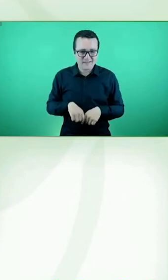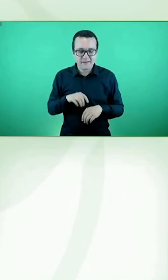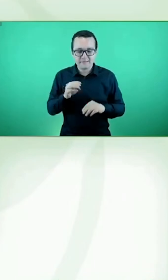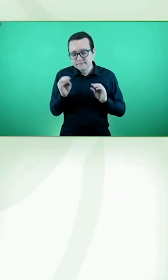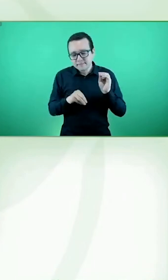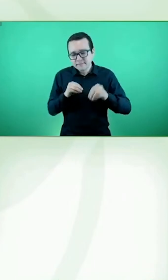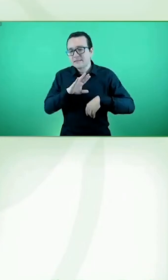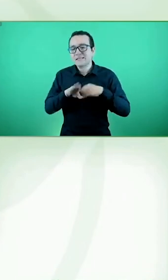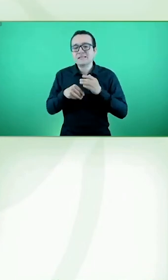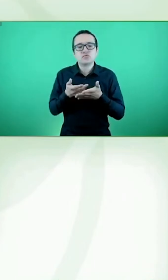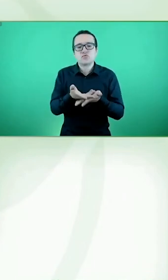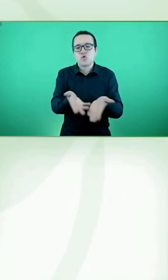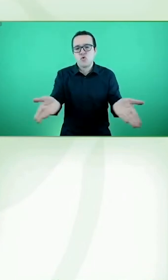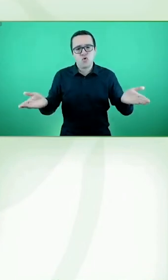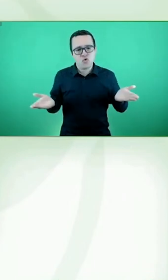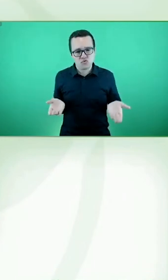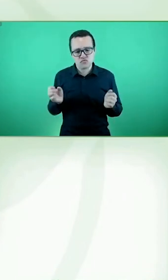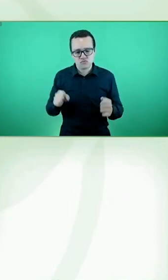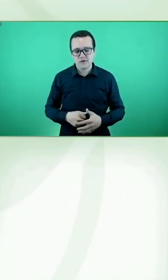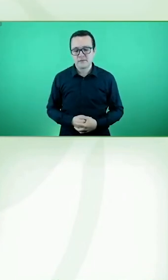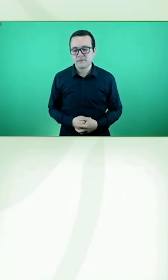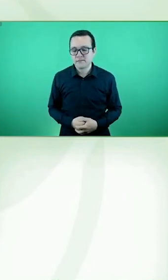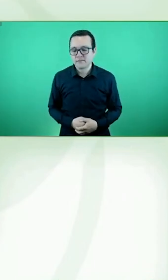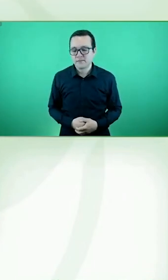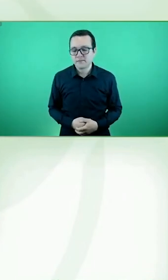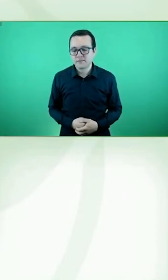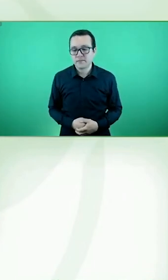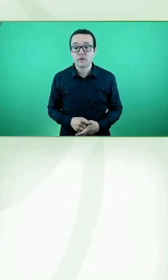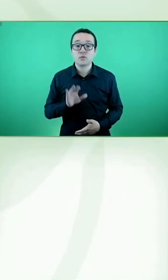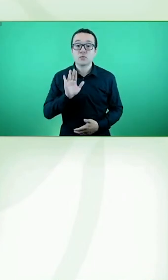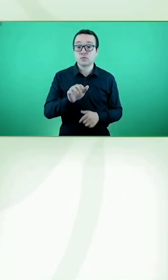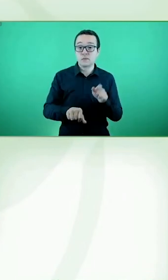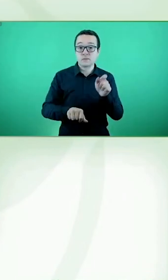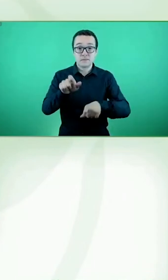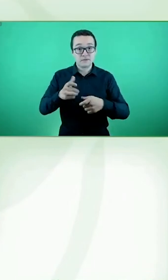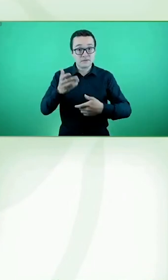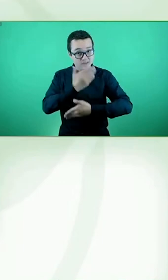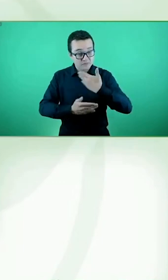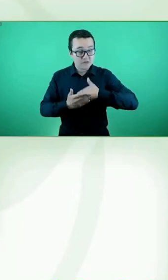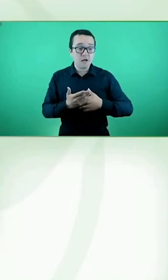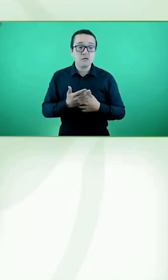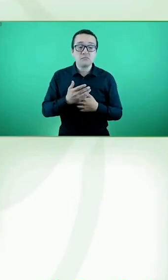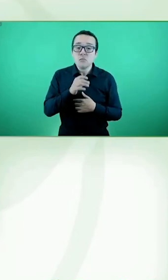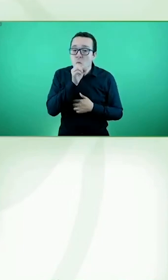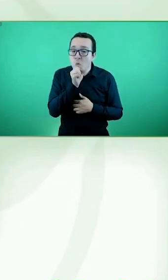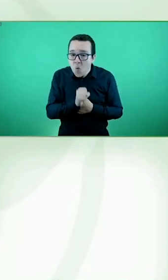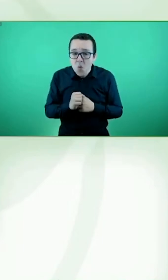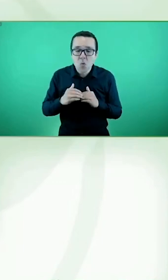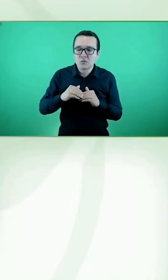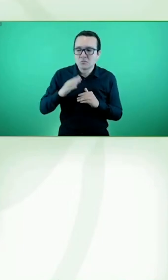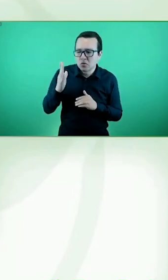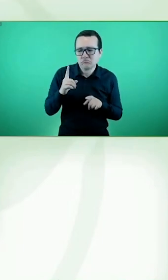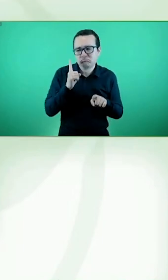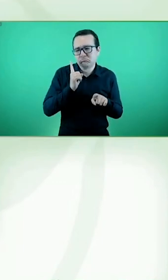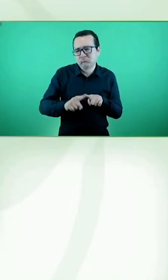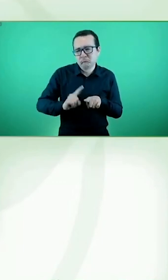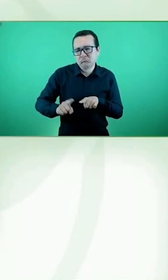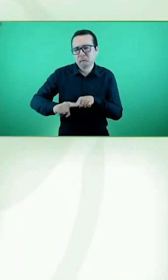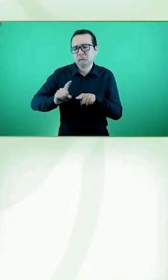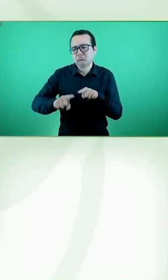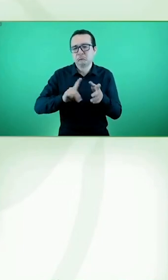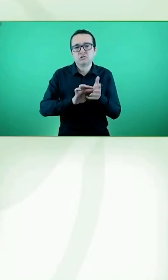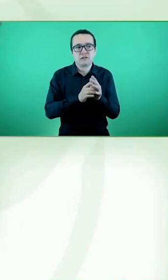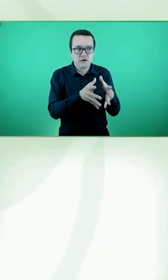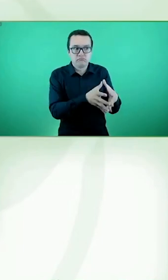las personas con discapacidad las personas adultas mayores en situación de dependencia etcétera son un mercado enorme efectivamente